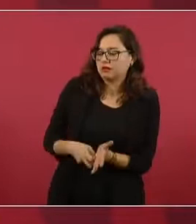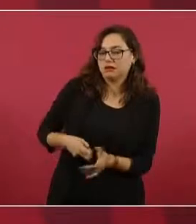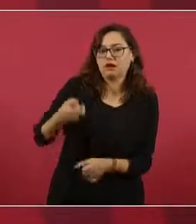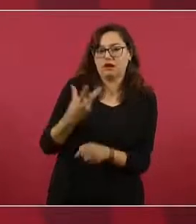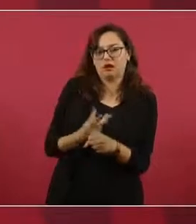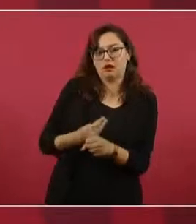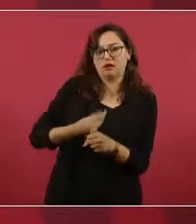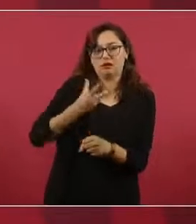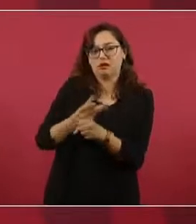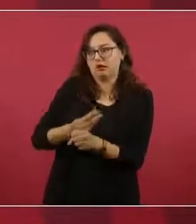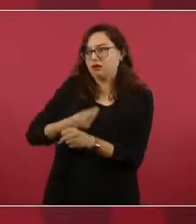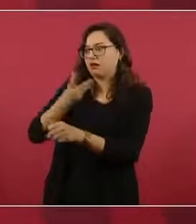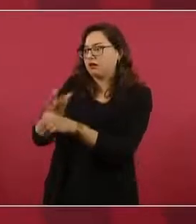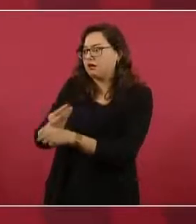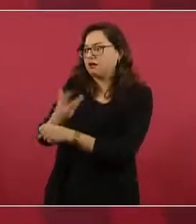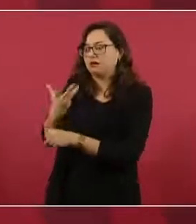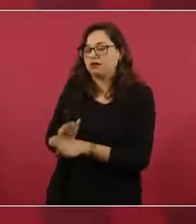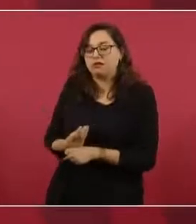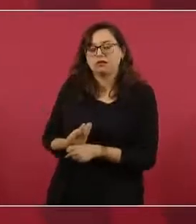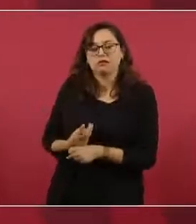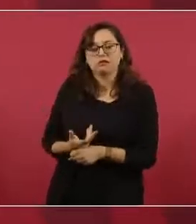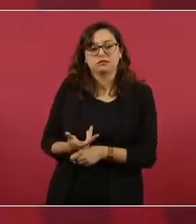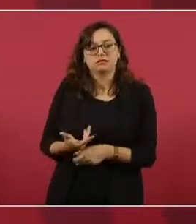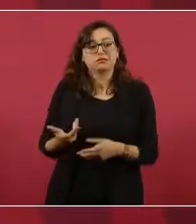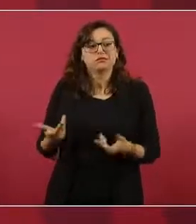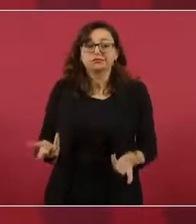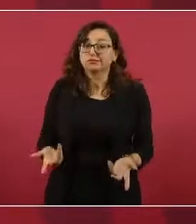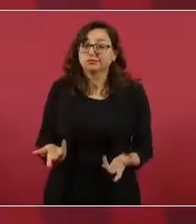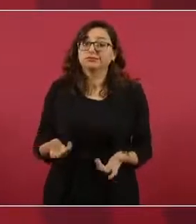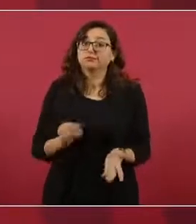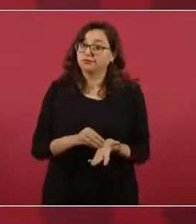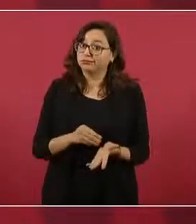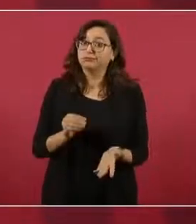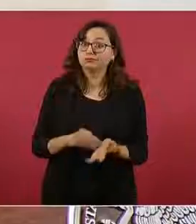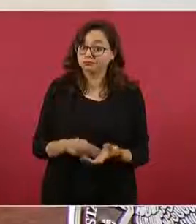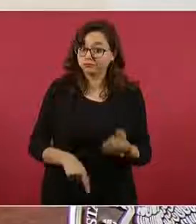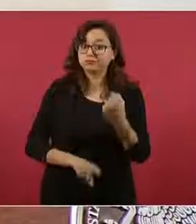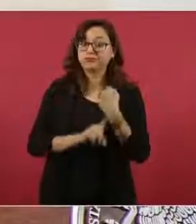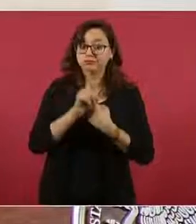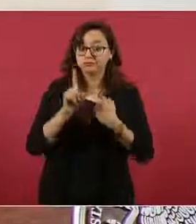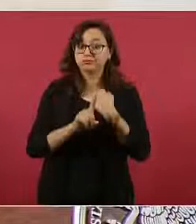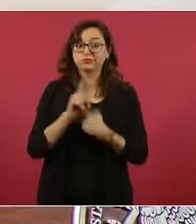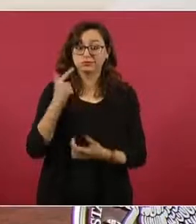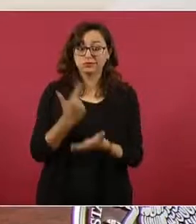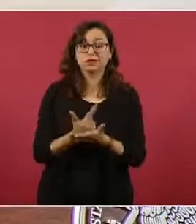los polvos de aquellos los lodos y